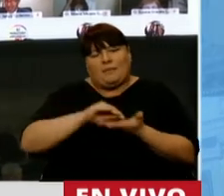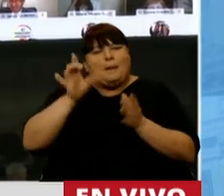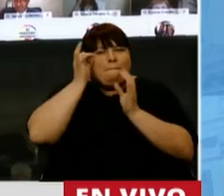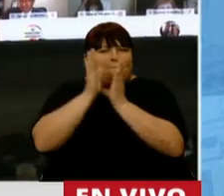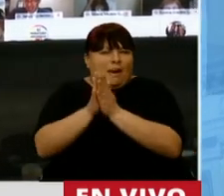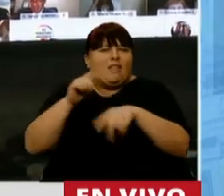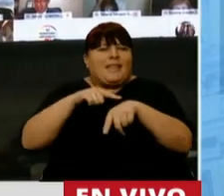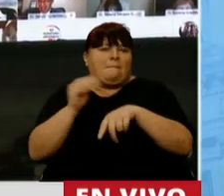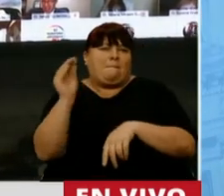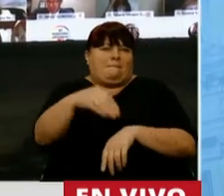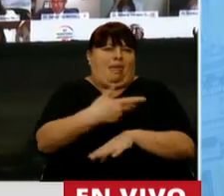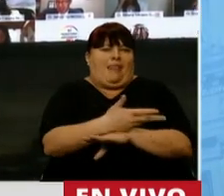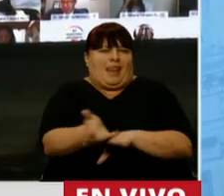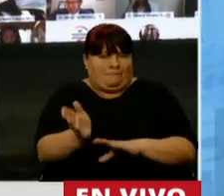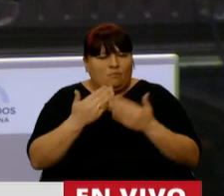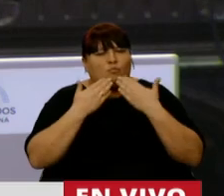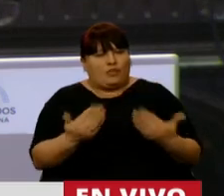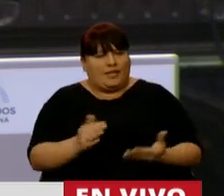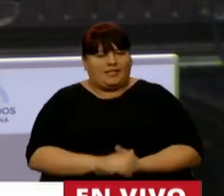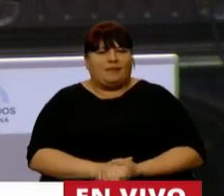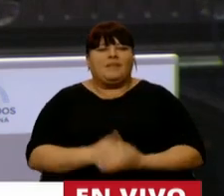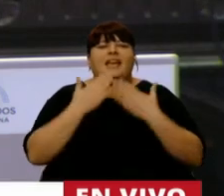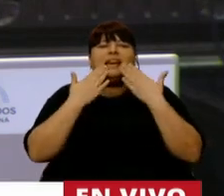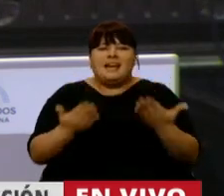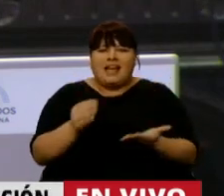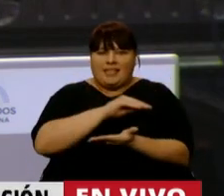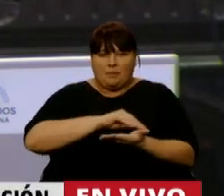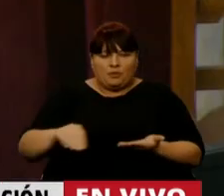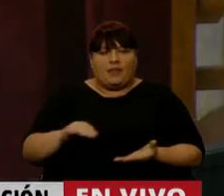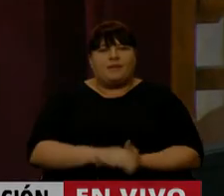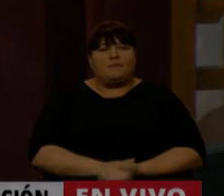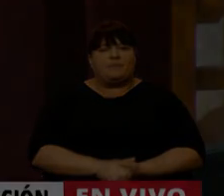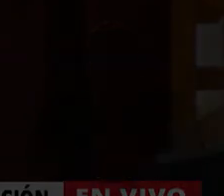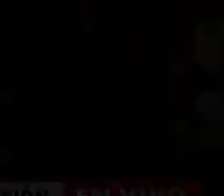disculpas por el tiempo que me pueda haber excedido. Muchas gracias. Gracias, diputada. Gracias. Gracias.